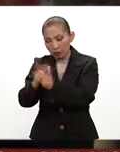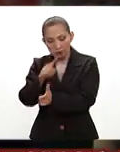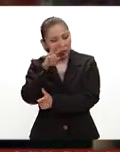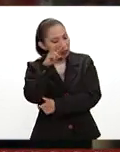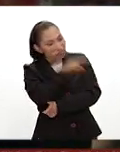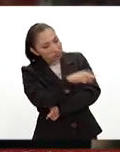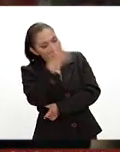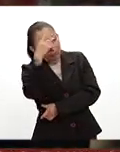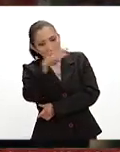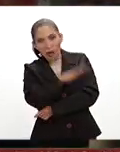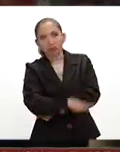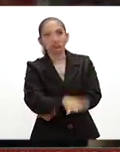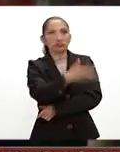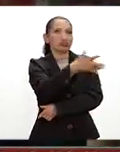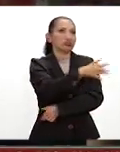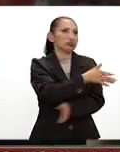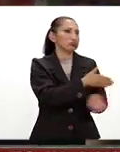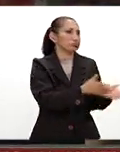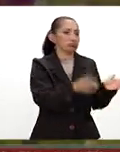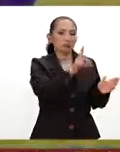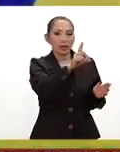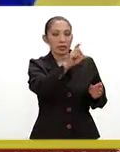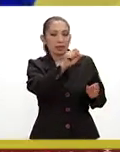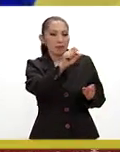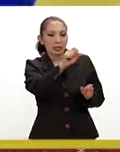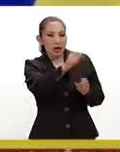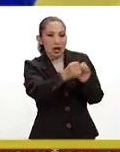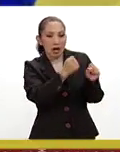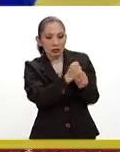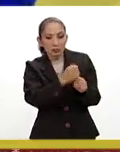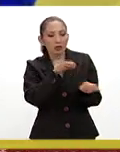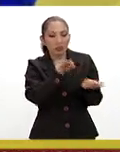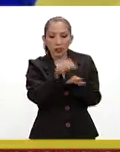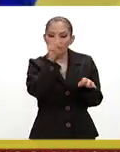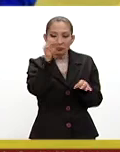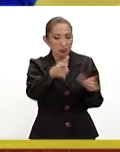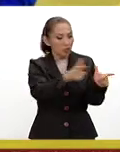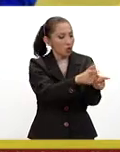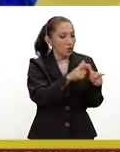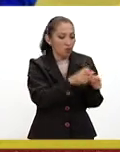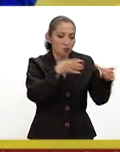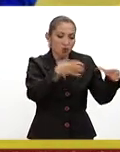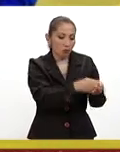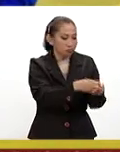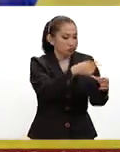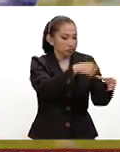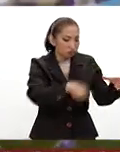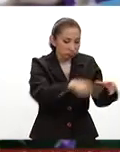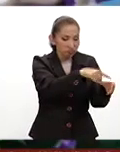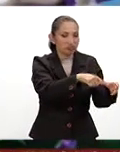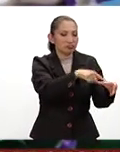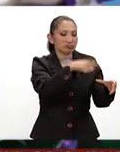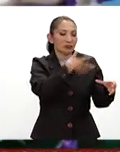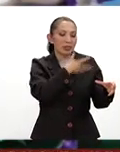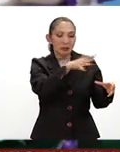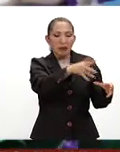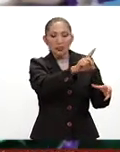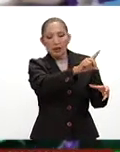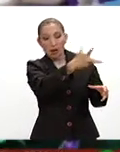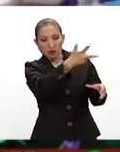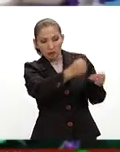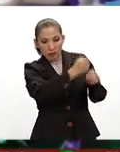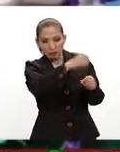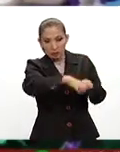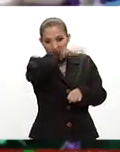México durante prácticamente 20 años, trabajó con el mismo grupo de atletas, o nuestros atletas tienen en promedio 38